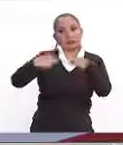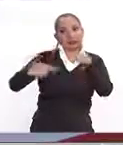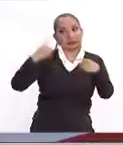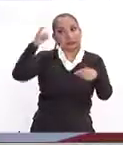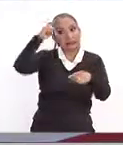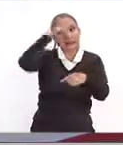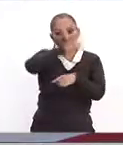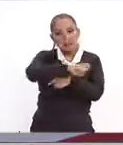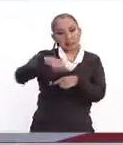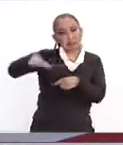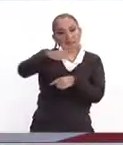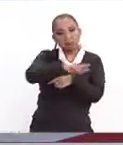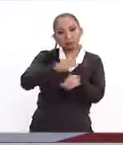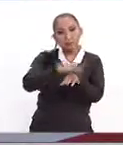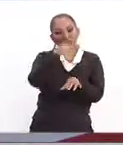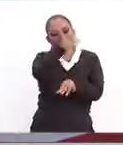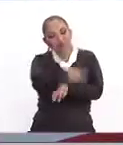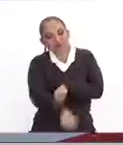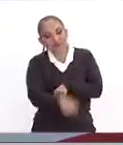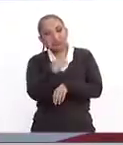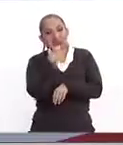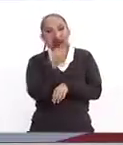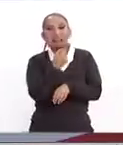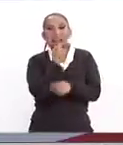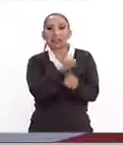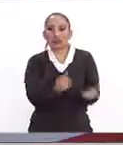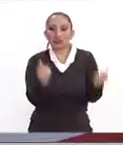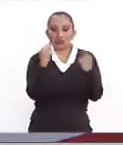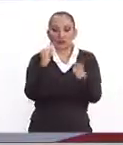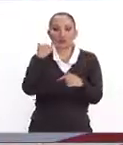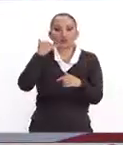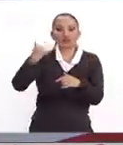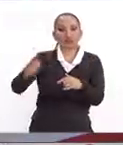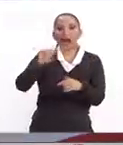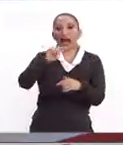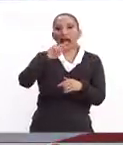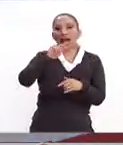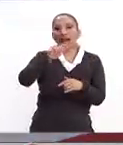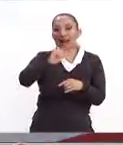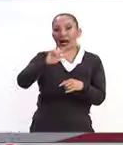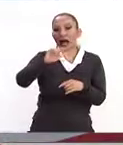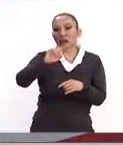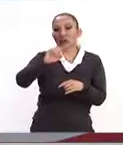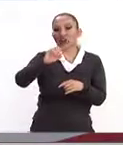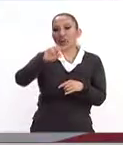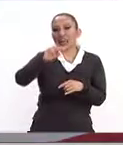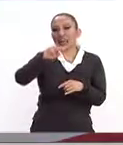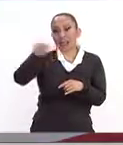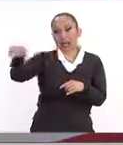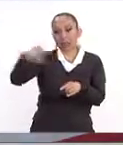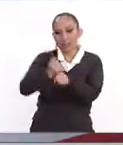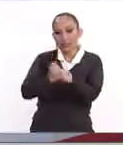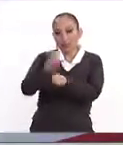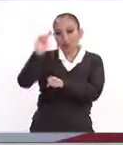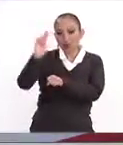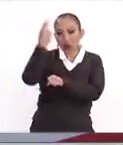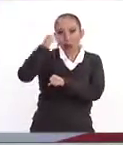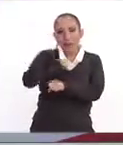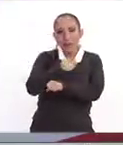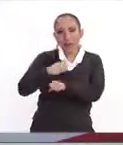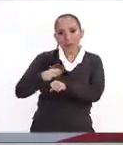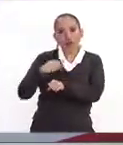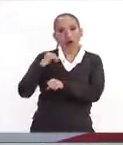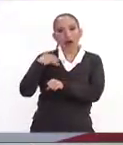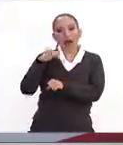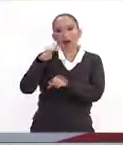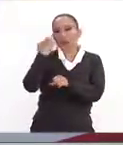polémica al respecto por tratarse precisamente de menores de edad. Nos comunicamos con Alicia Asolini, ella es investigadora de la UNAM y miembro de la